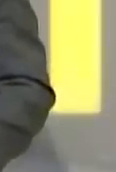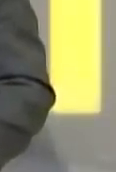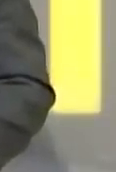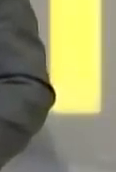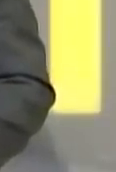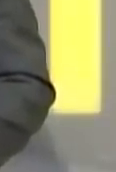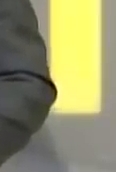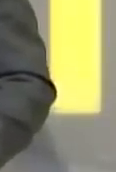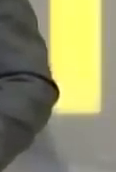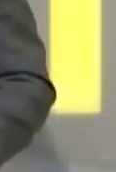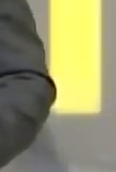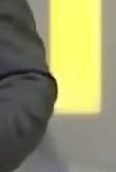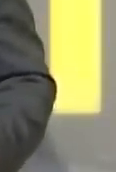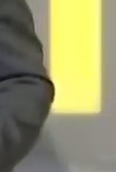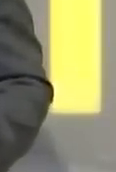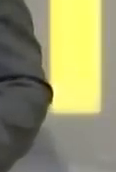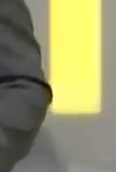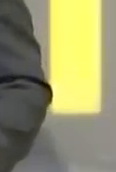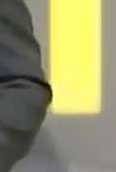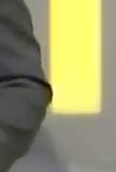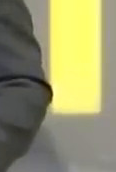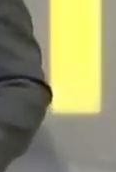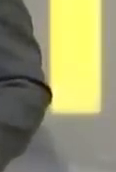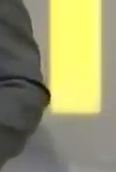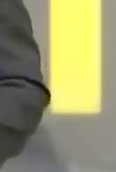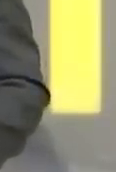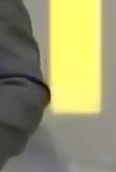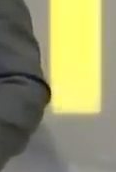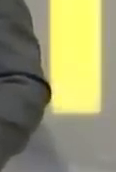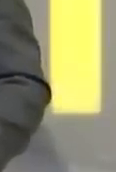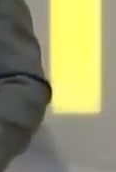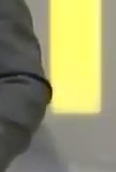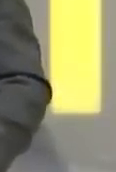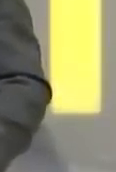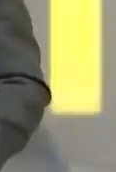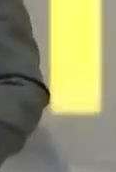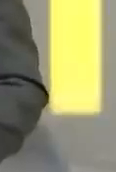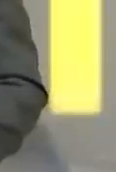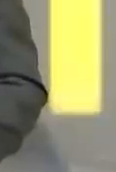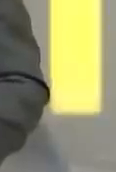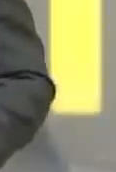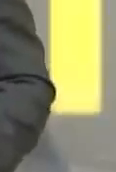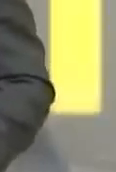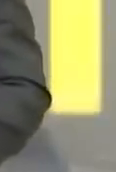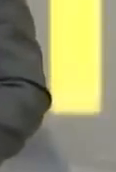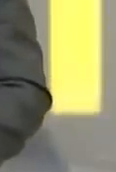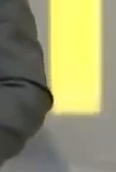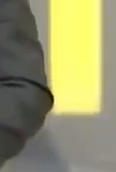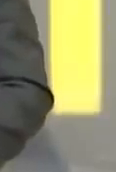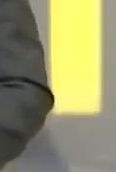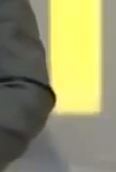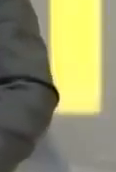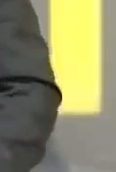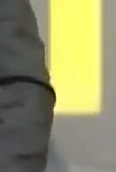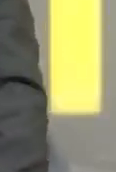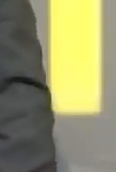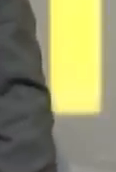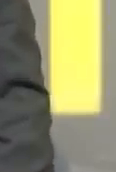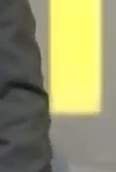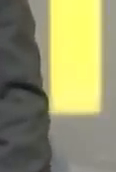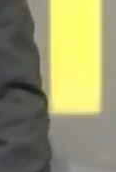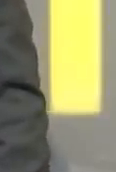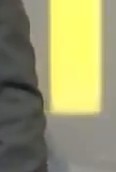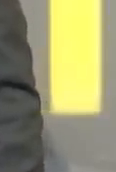que hoy en día en Venezuela ha abarcado un importante trabajo en términos de proyectos a futuro y así precisamente lo ha dejado claro